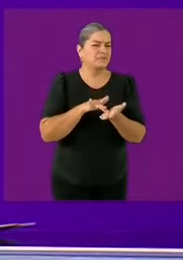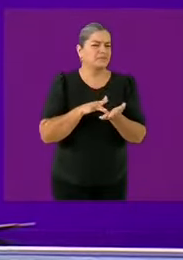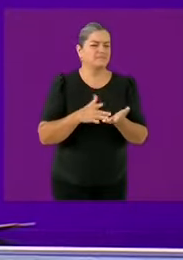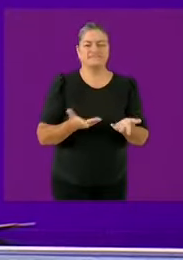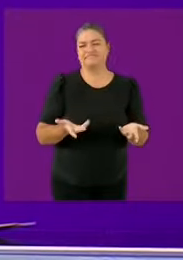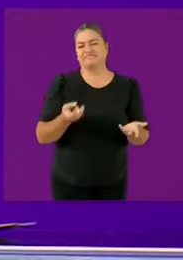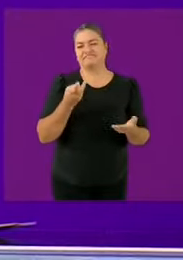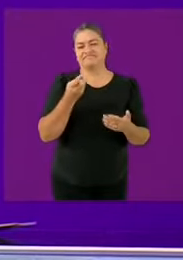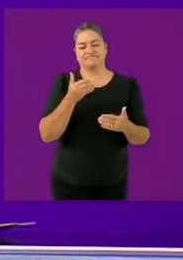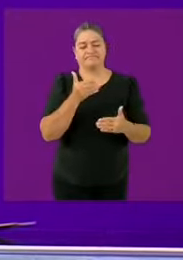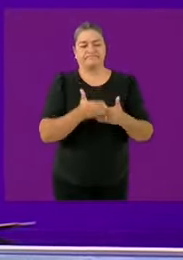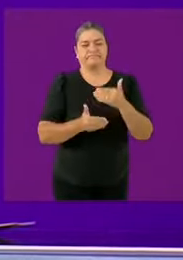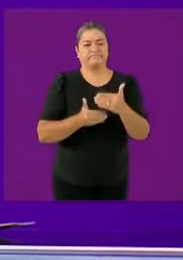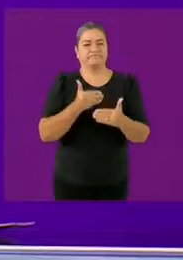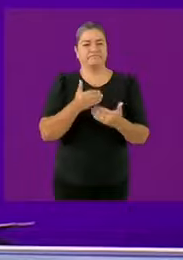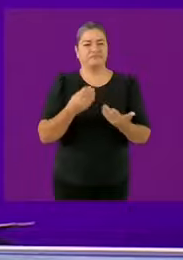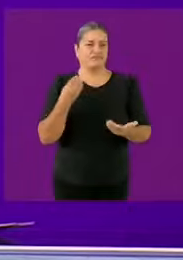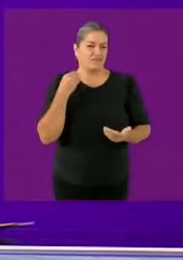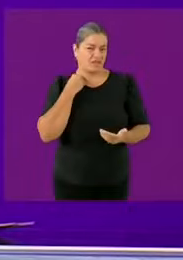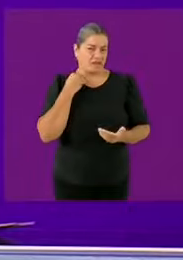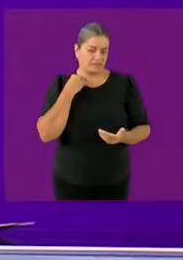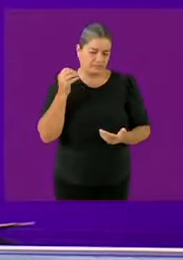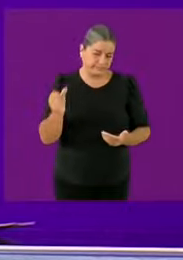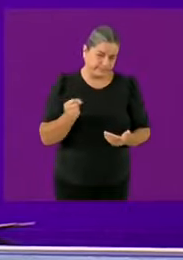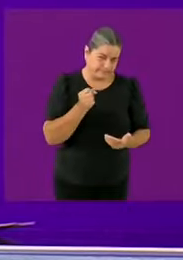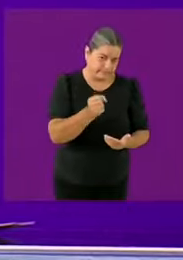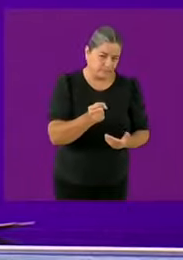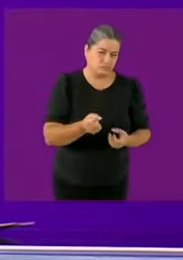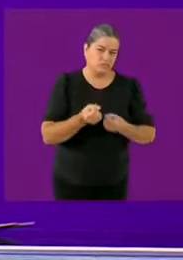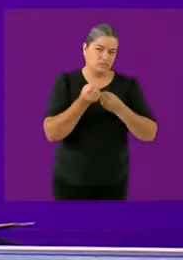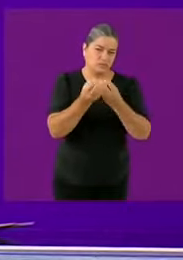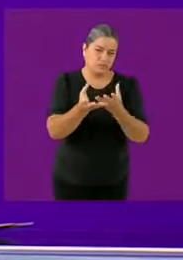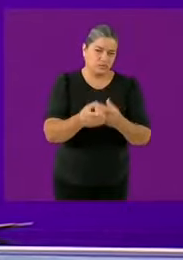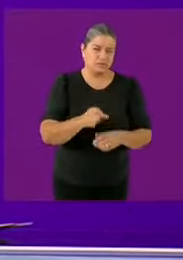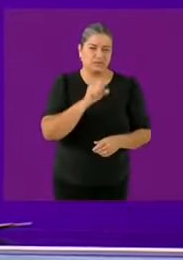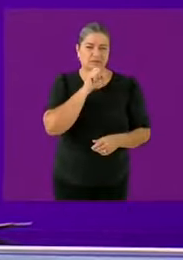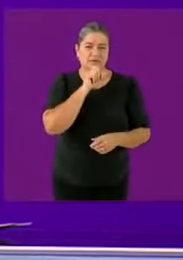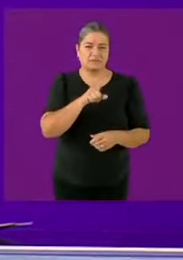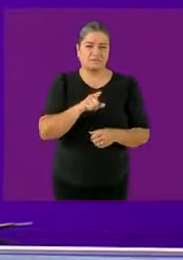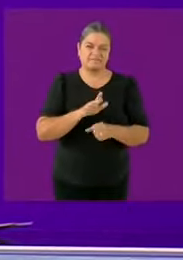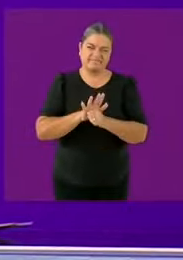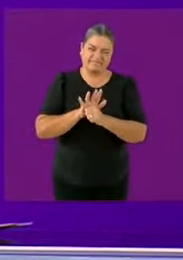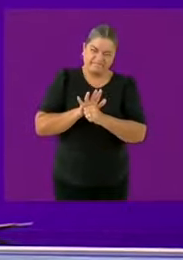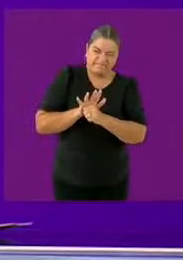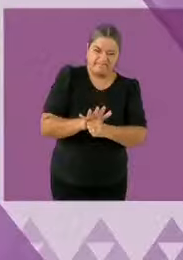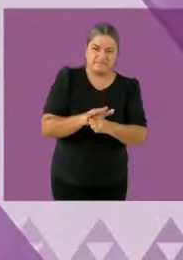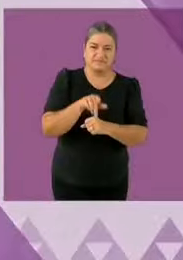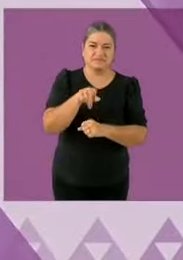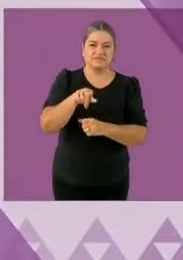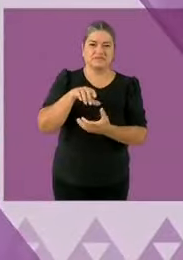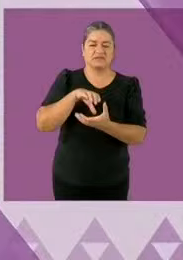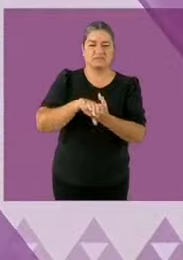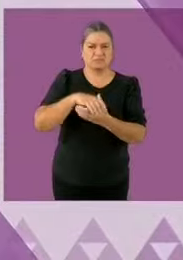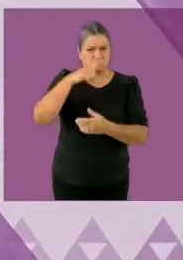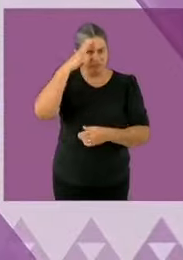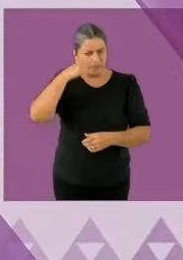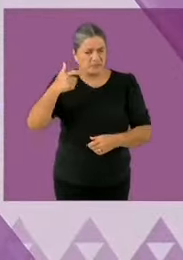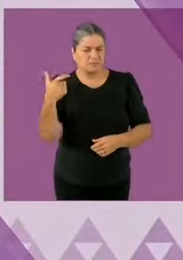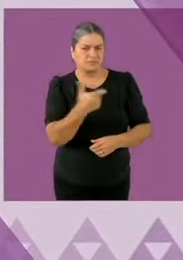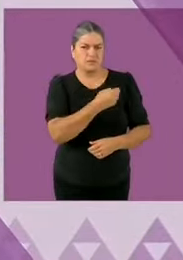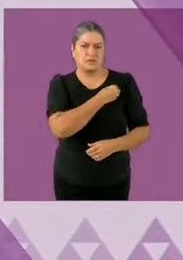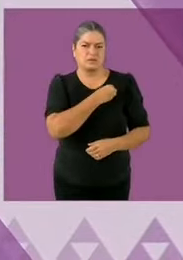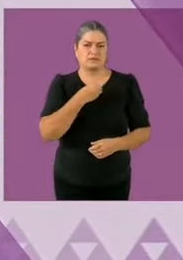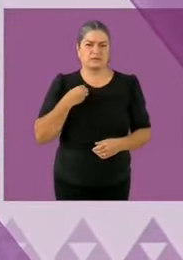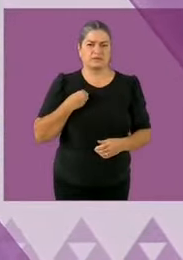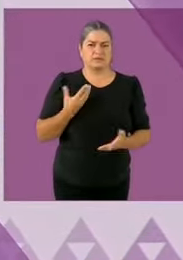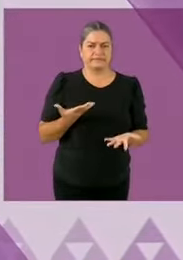pues obligar a los esposos a que lo hagan y yo creo que ahí tenemos que ir mucho hacia la justicia cívica que es una justicia alternativa